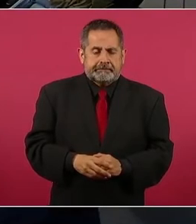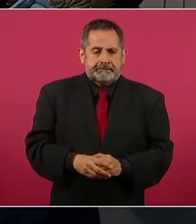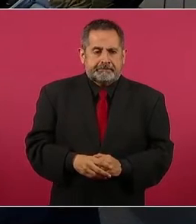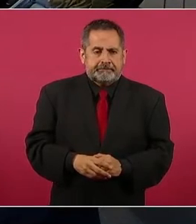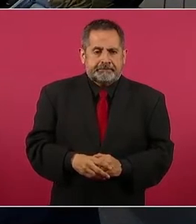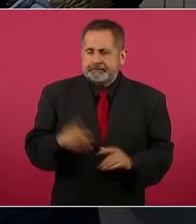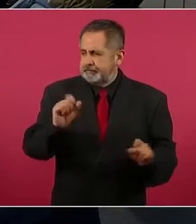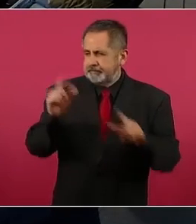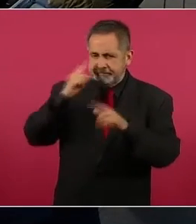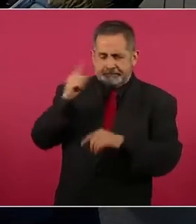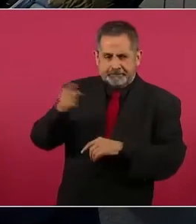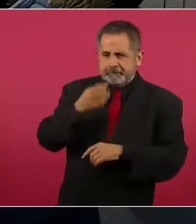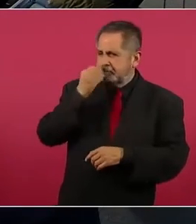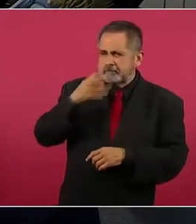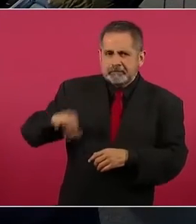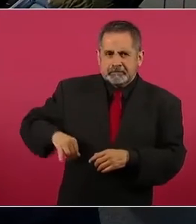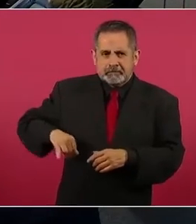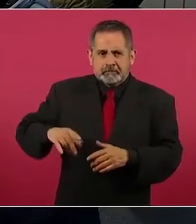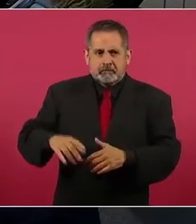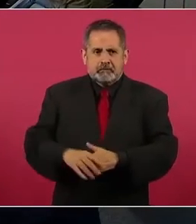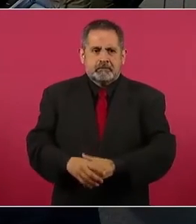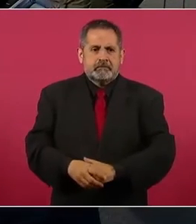A ver, pon, que está interesante.